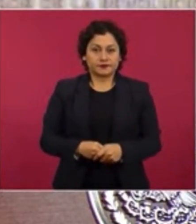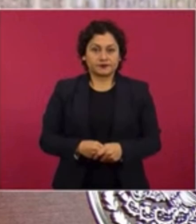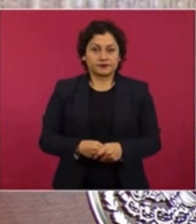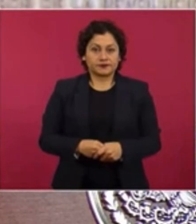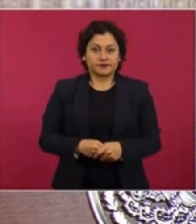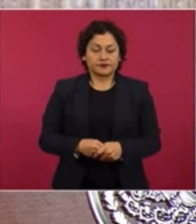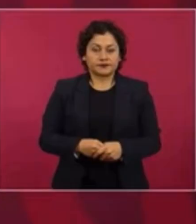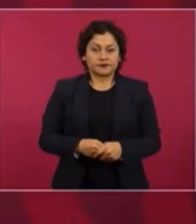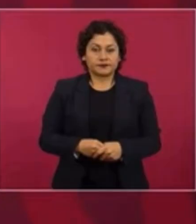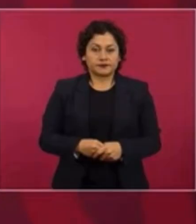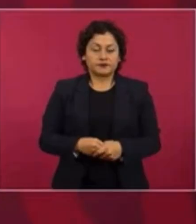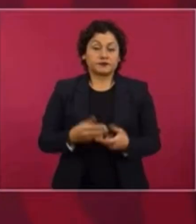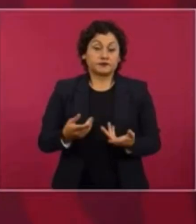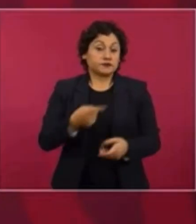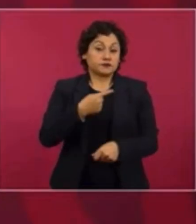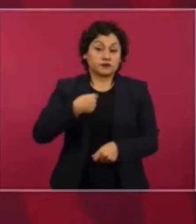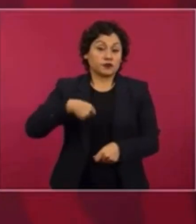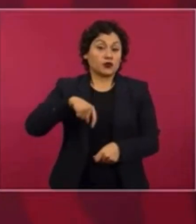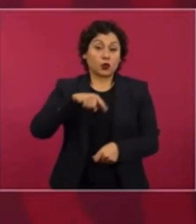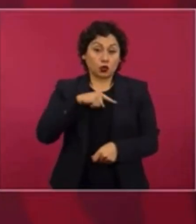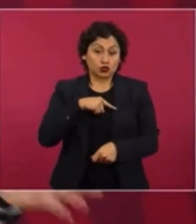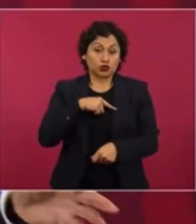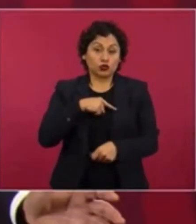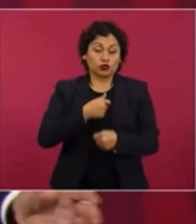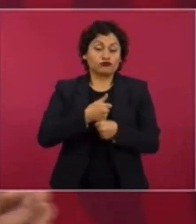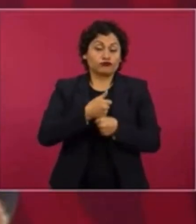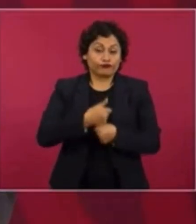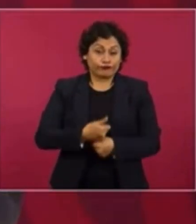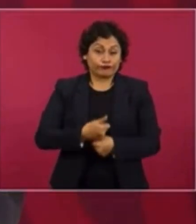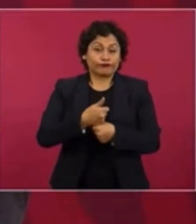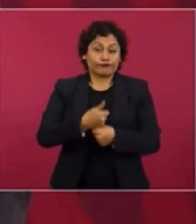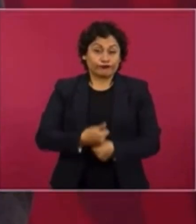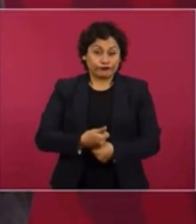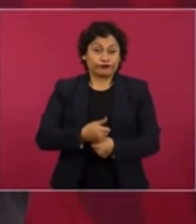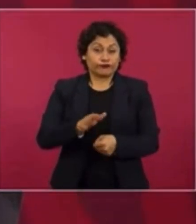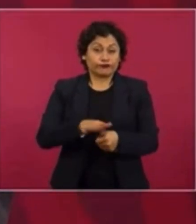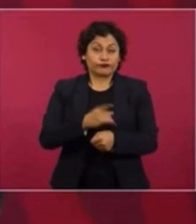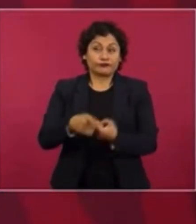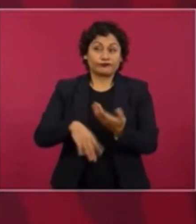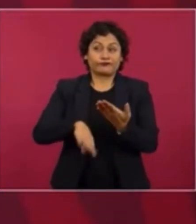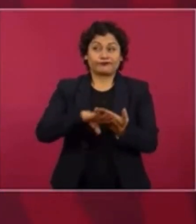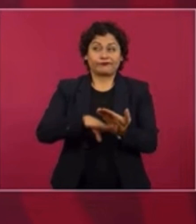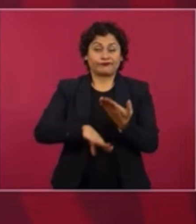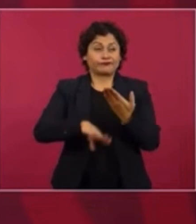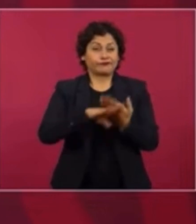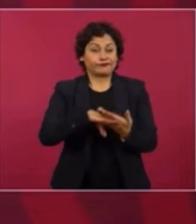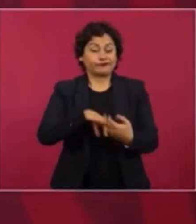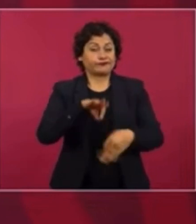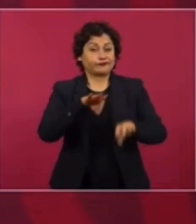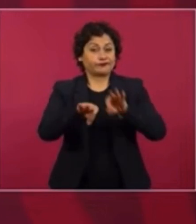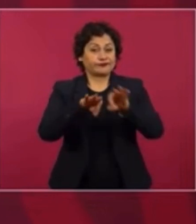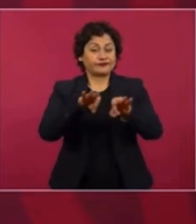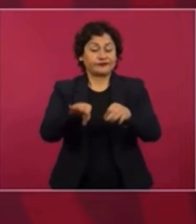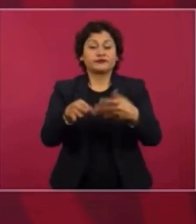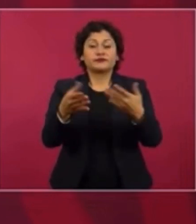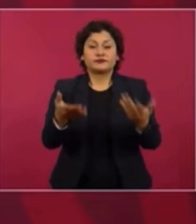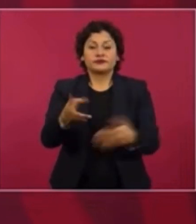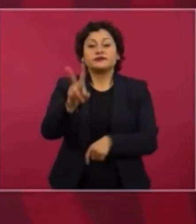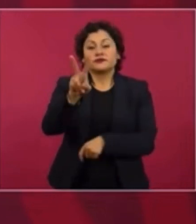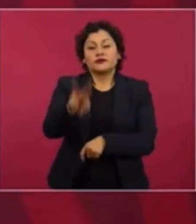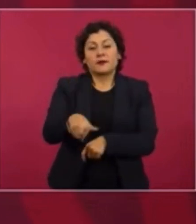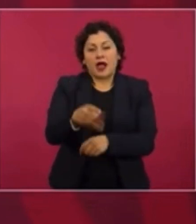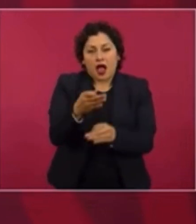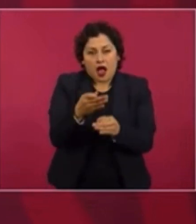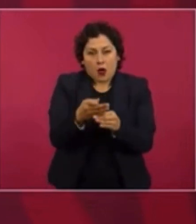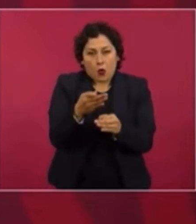en general. Es un momento, un tiempo decadente